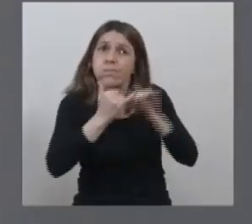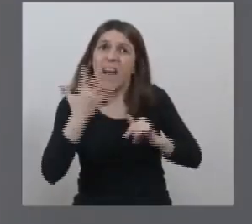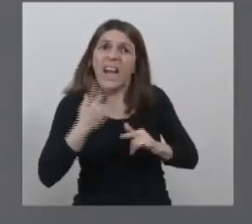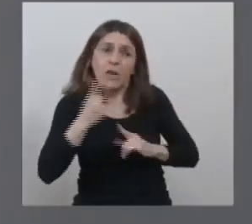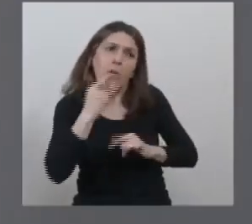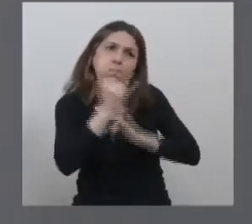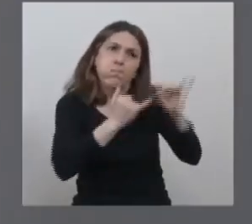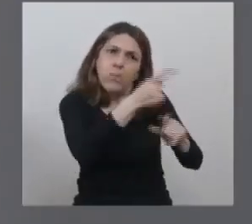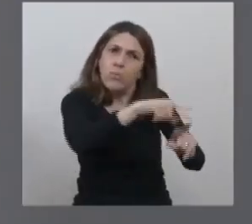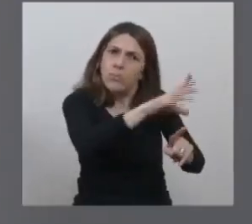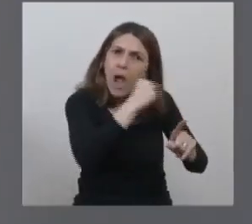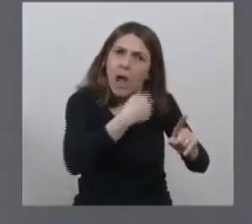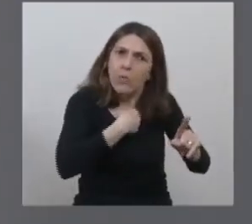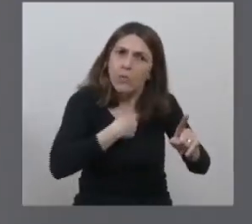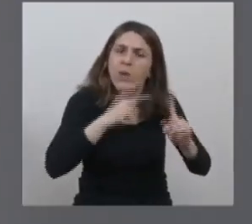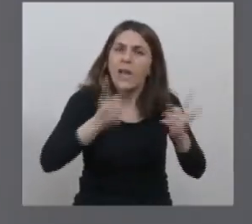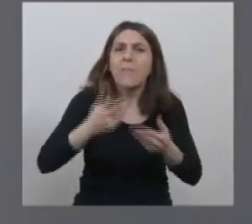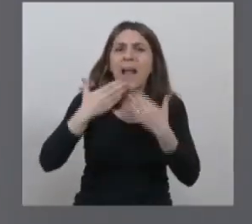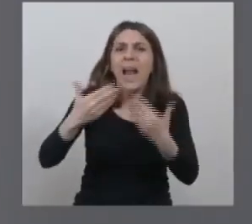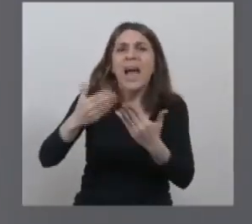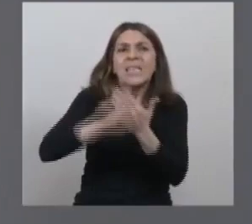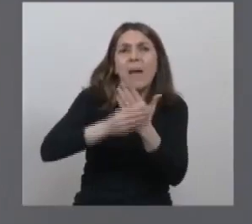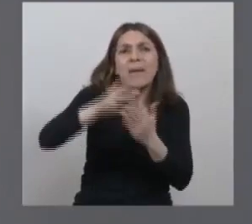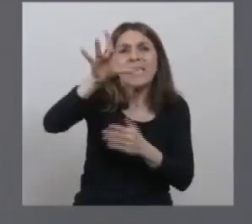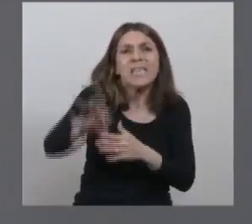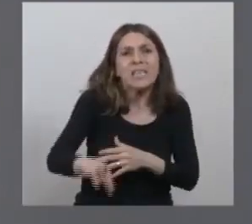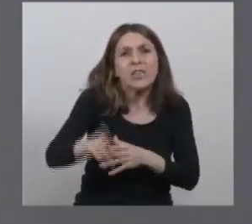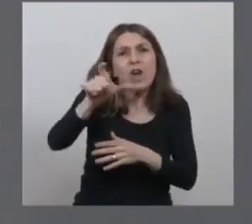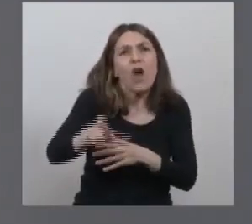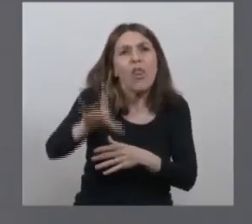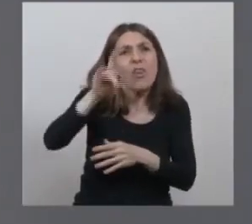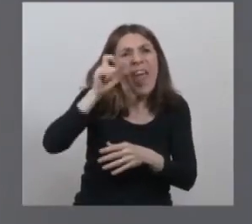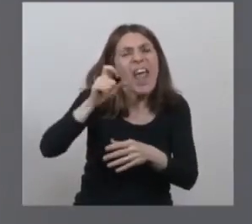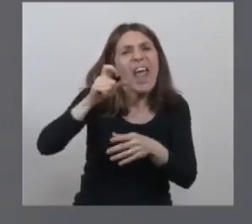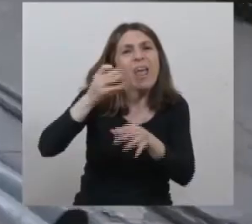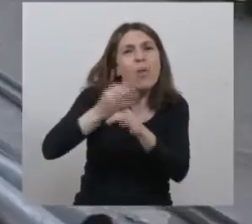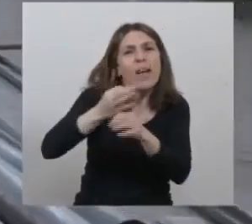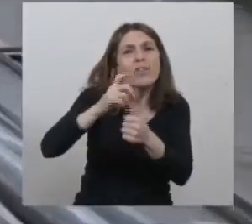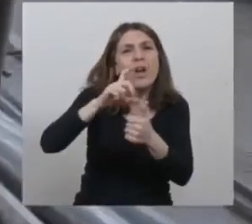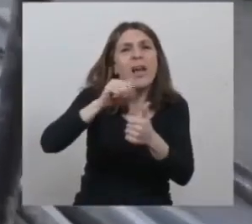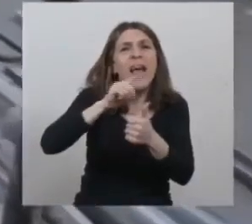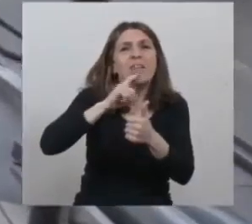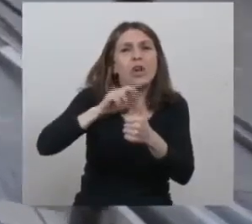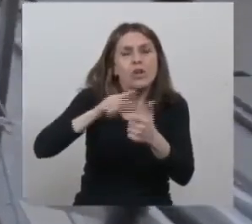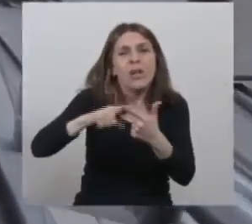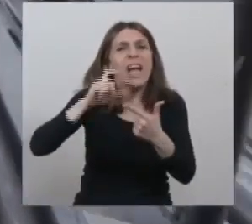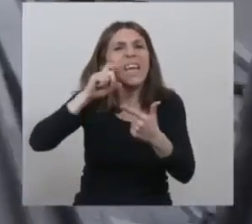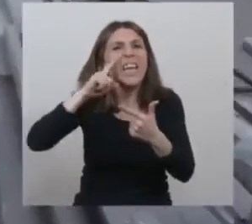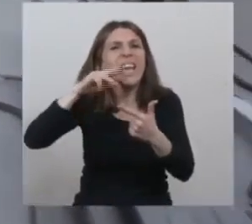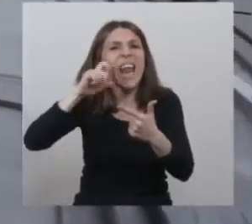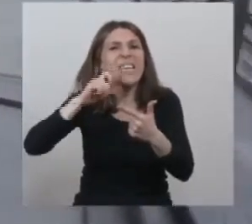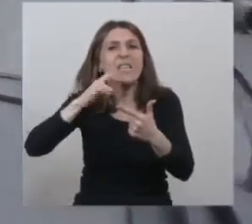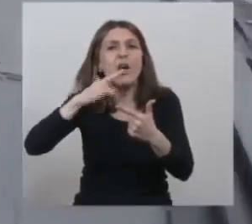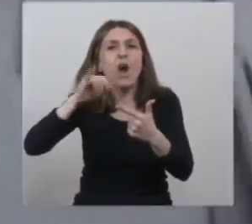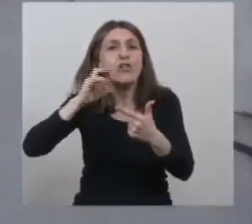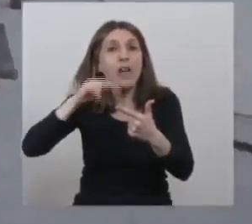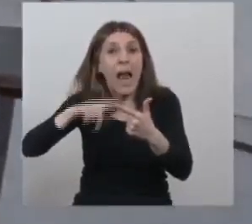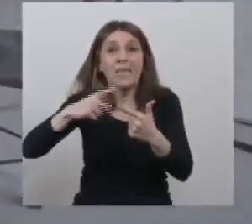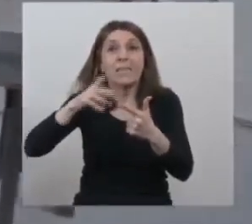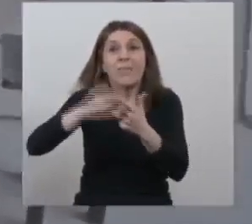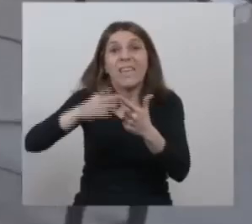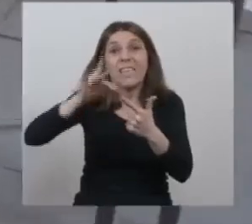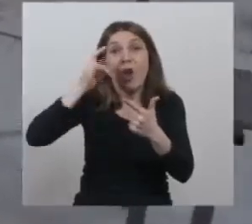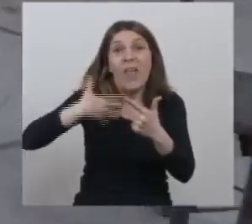al ministro de Educación Nicolás Trota, al ministro de Salud Ginés González y por supuesto